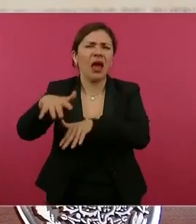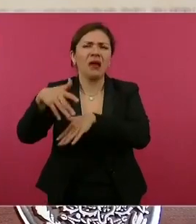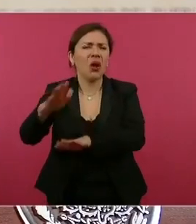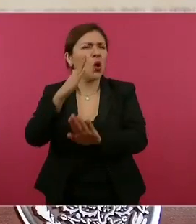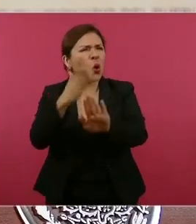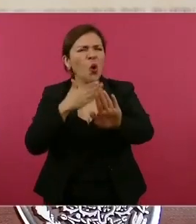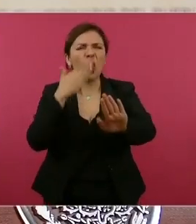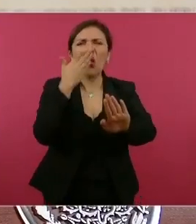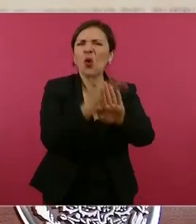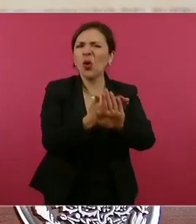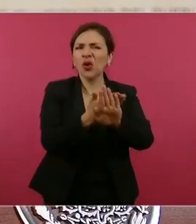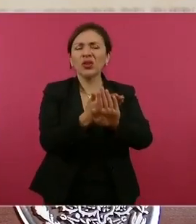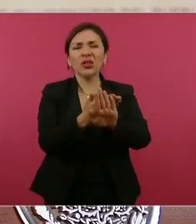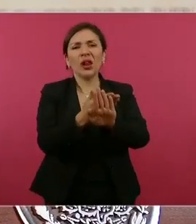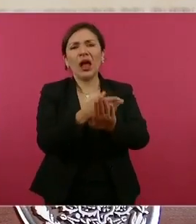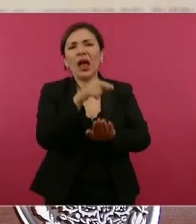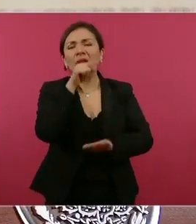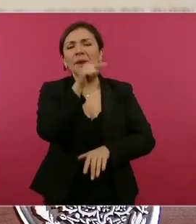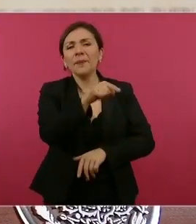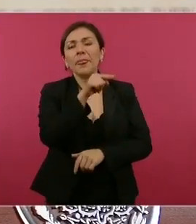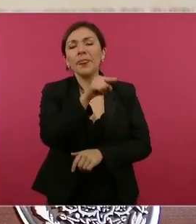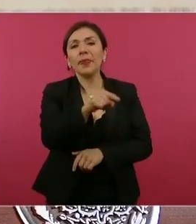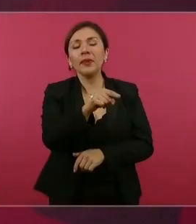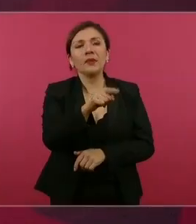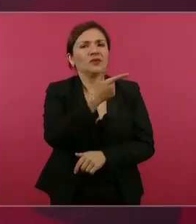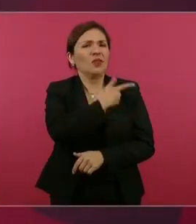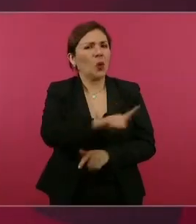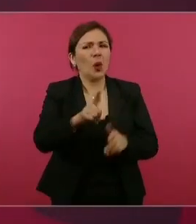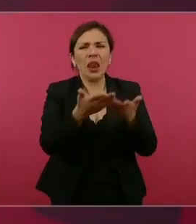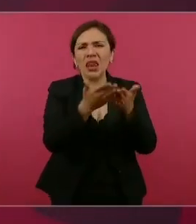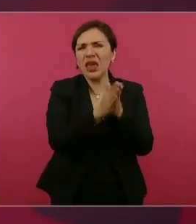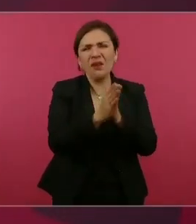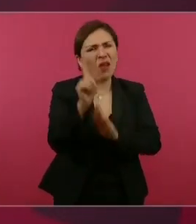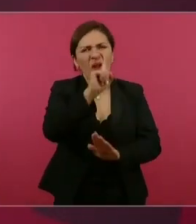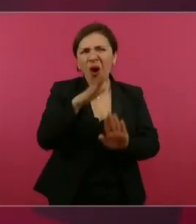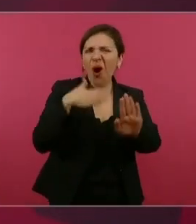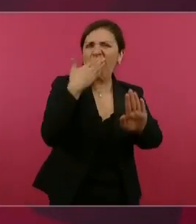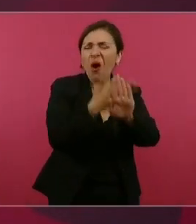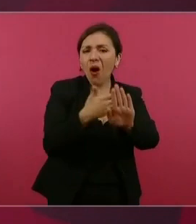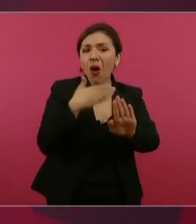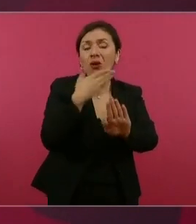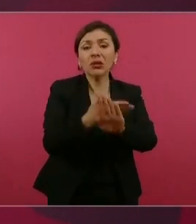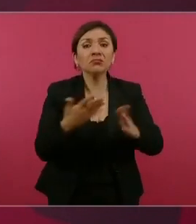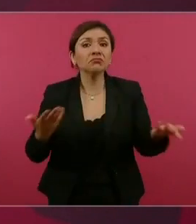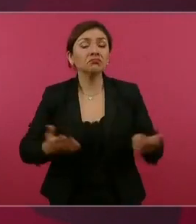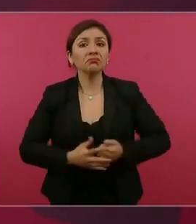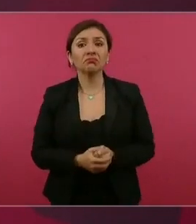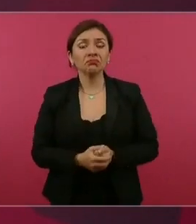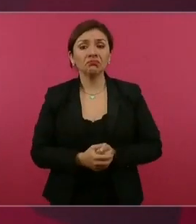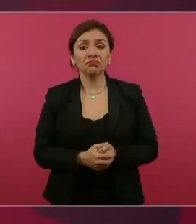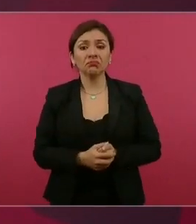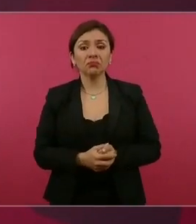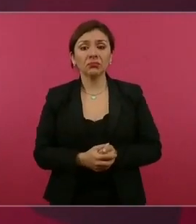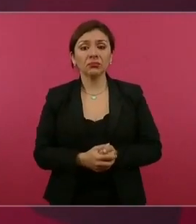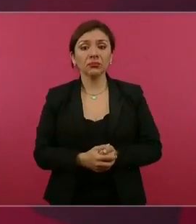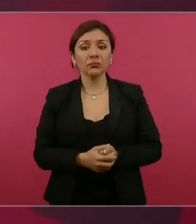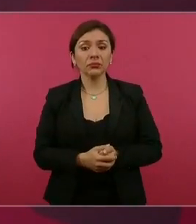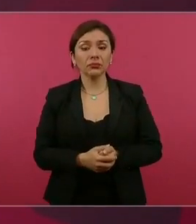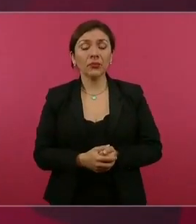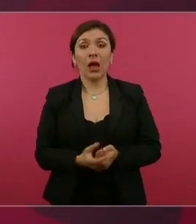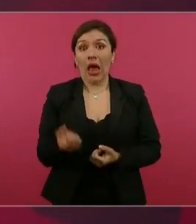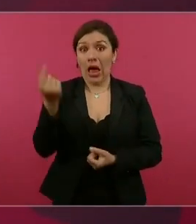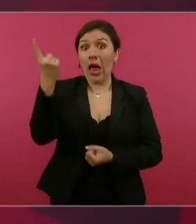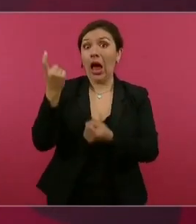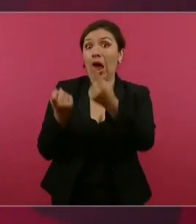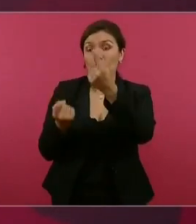y hubieron estados